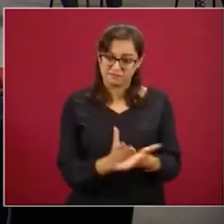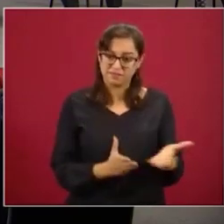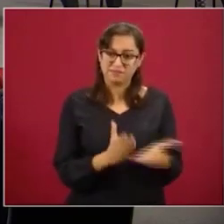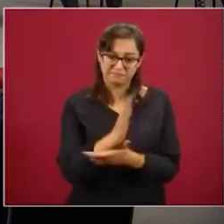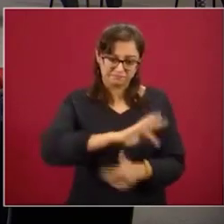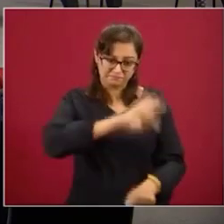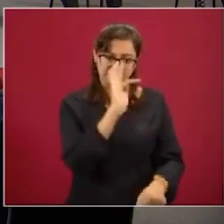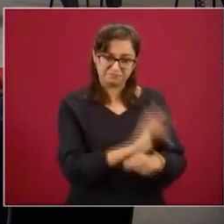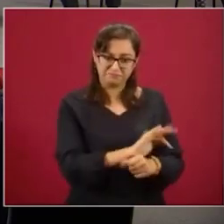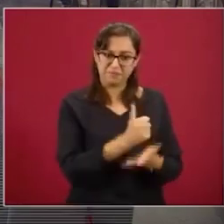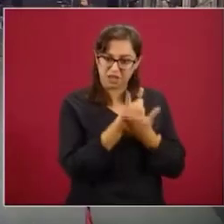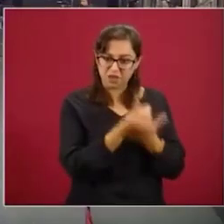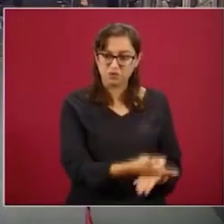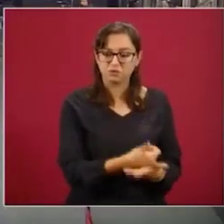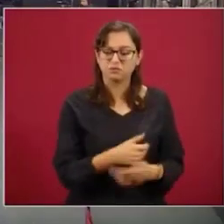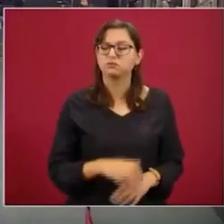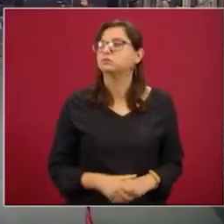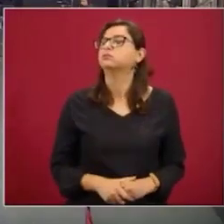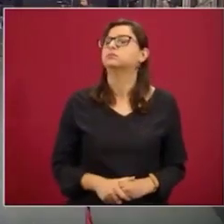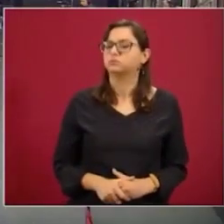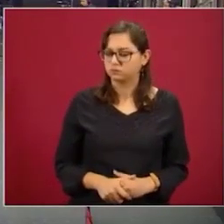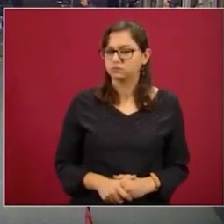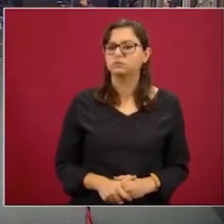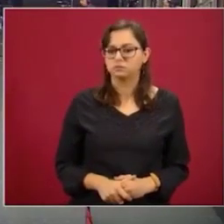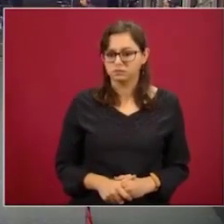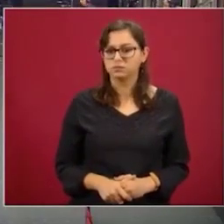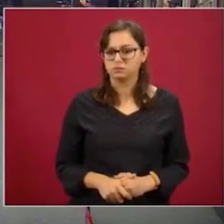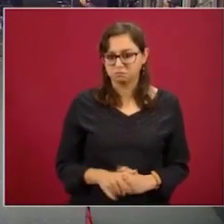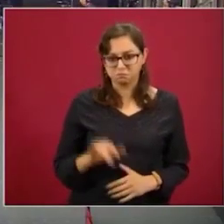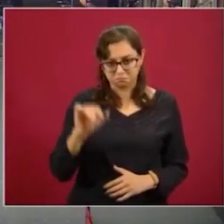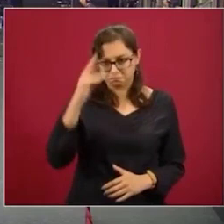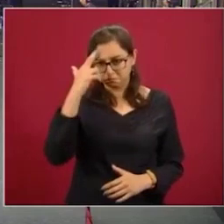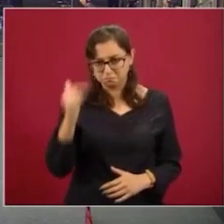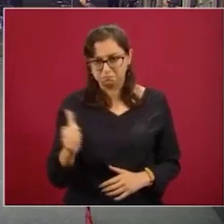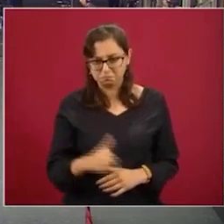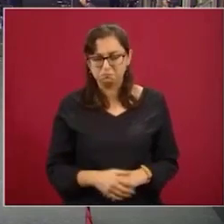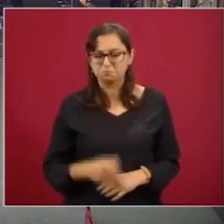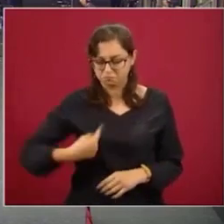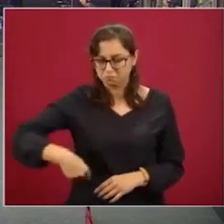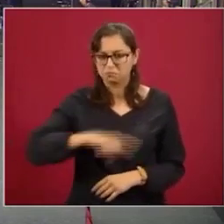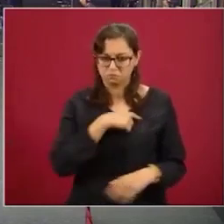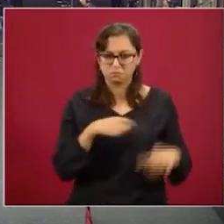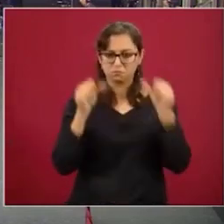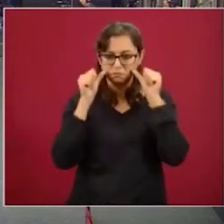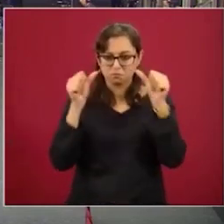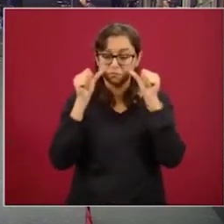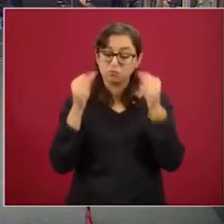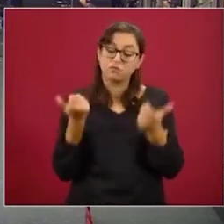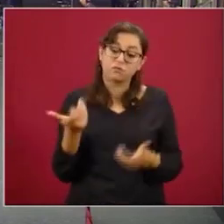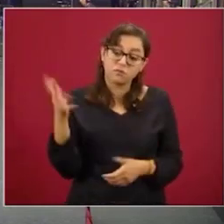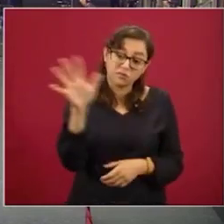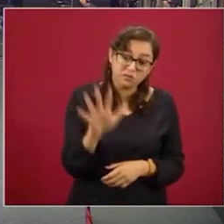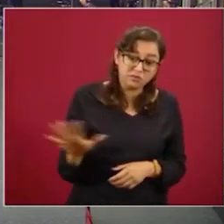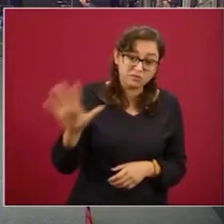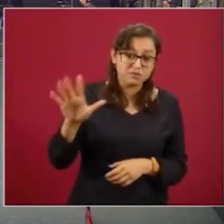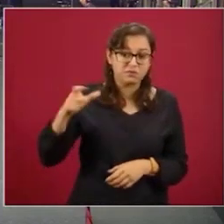Sí, se atiende. Ahora lo vemos. En toda esa zona de Quintana Roo,